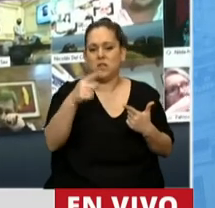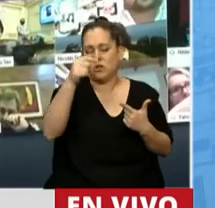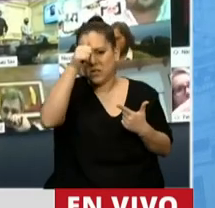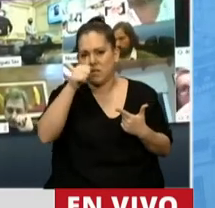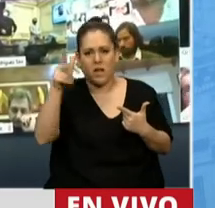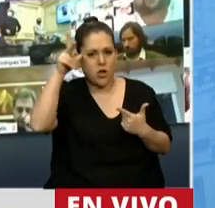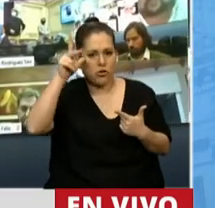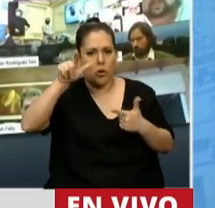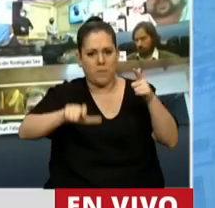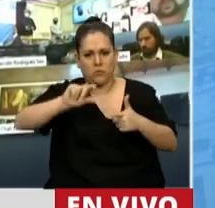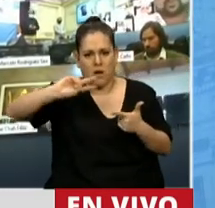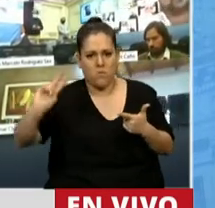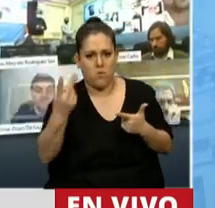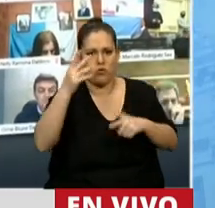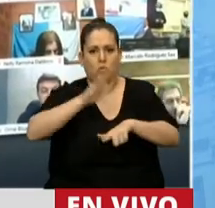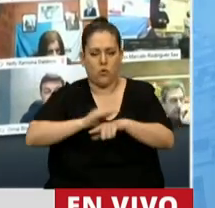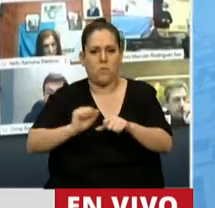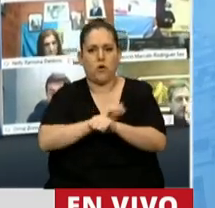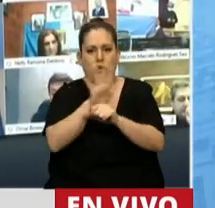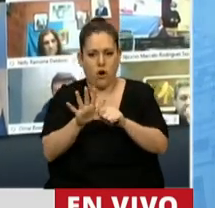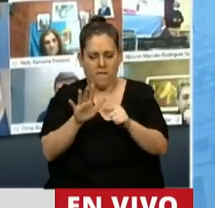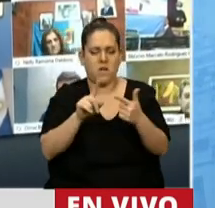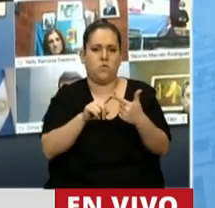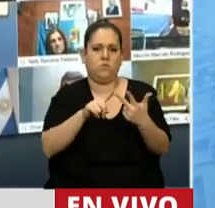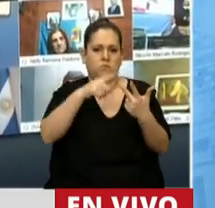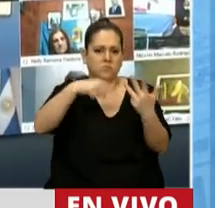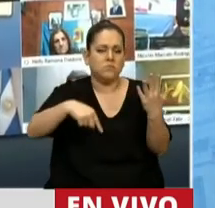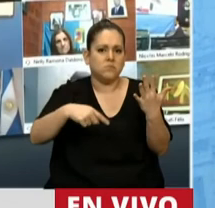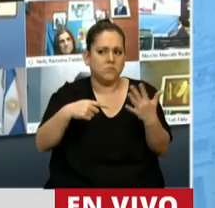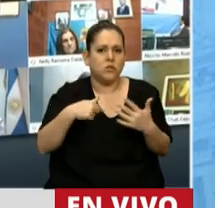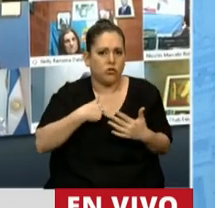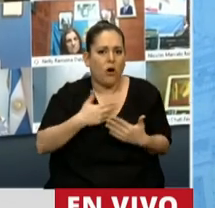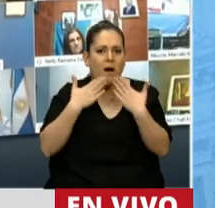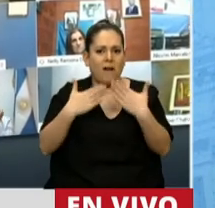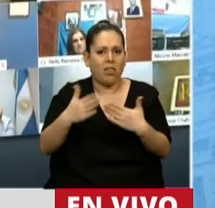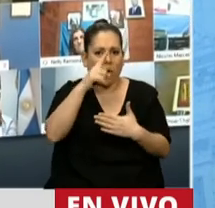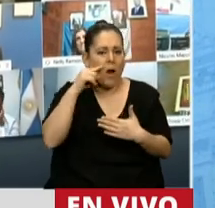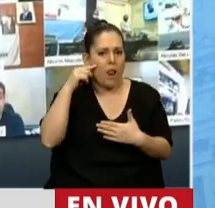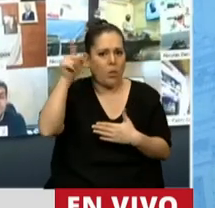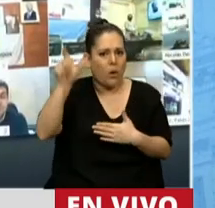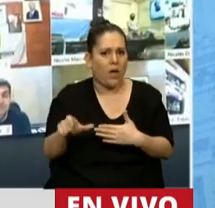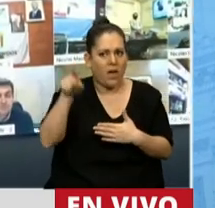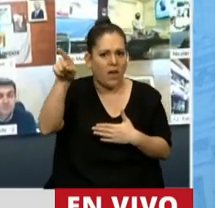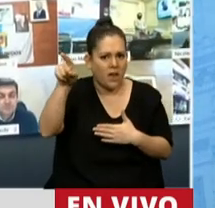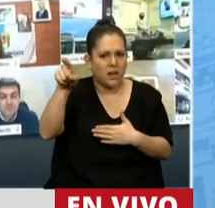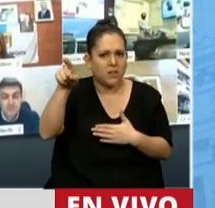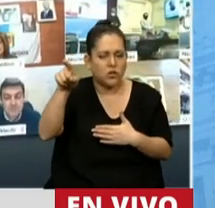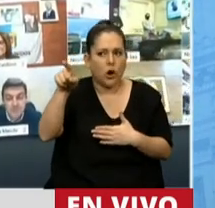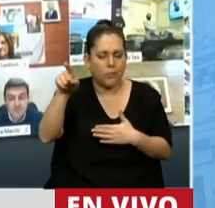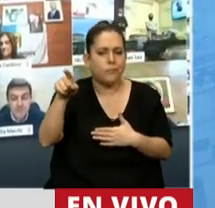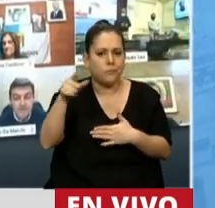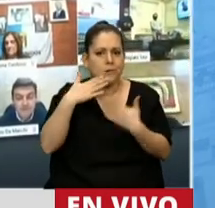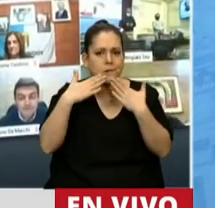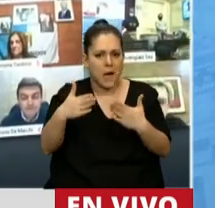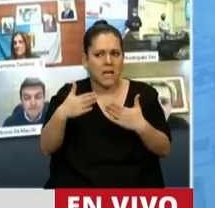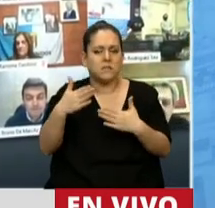un muerto cada 8 minutos en la Argentina. Agradezco al presidente Alberto Fernández las medidas que está tomando para cuidarnos desde el punto de